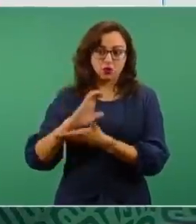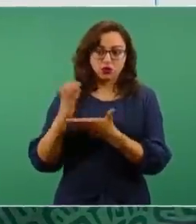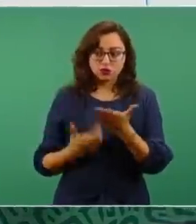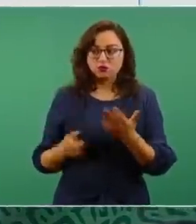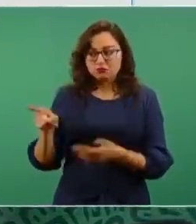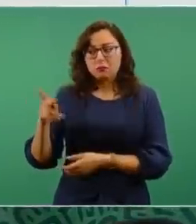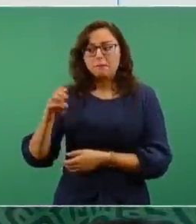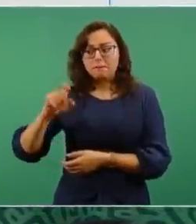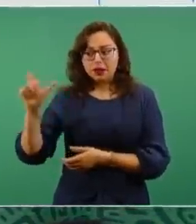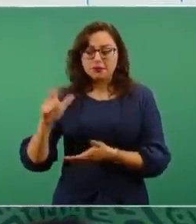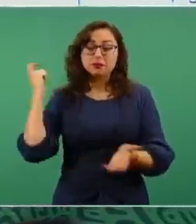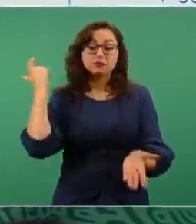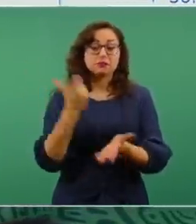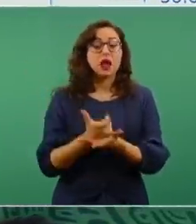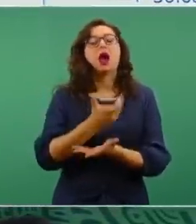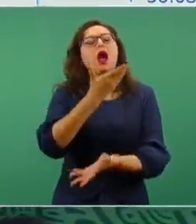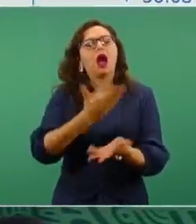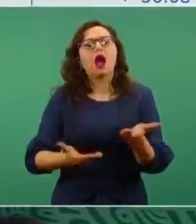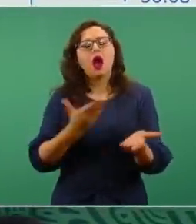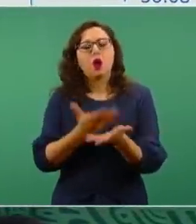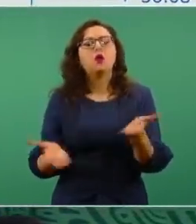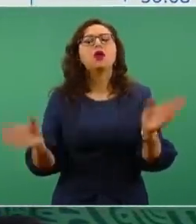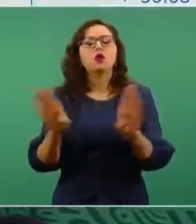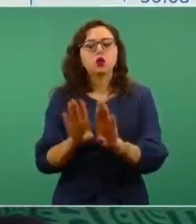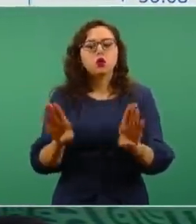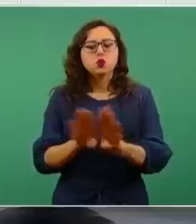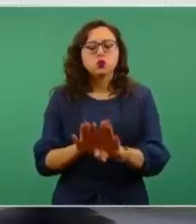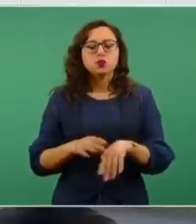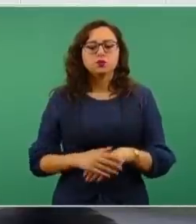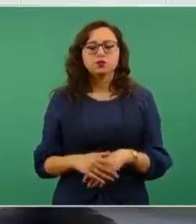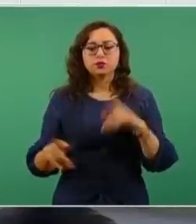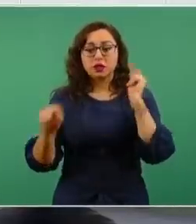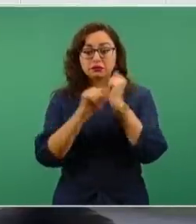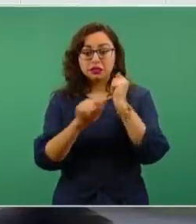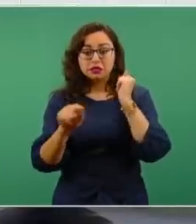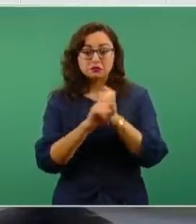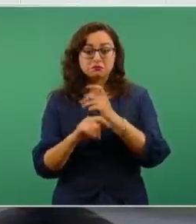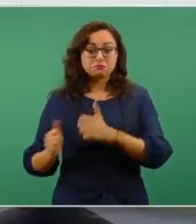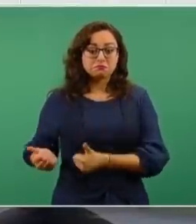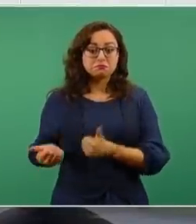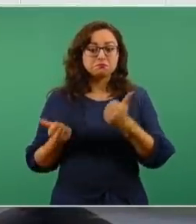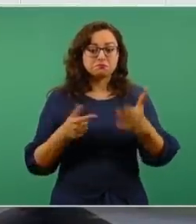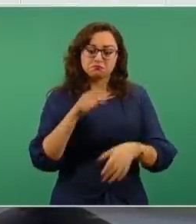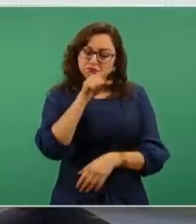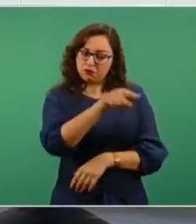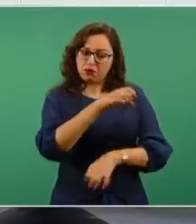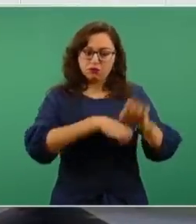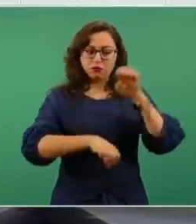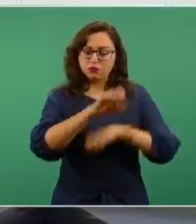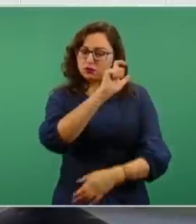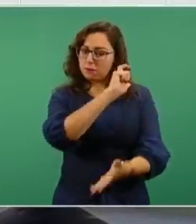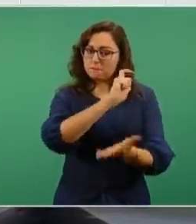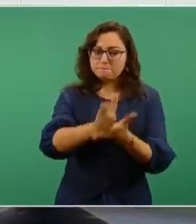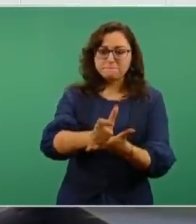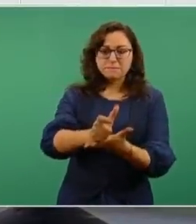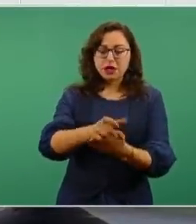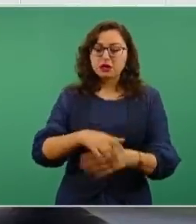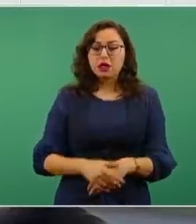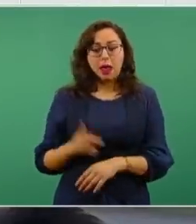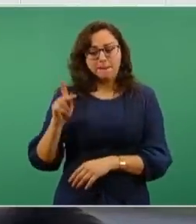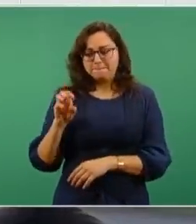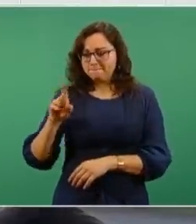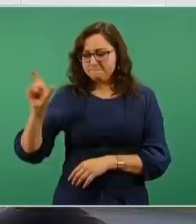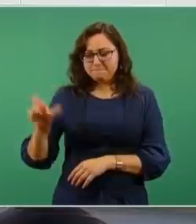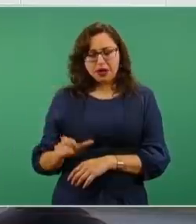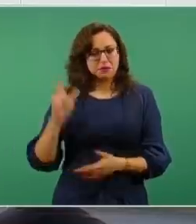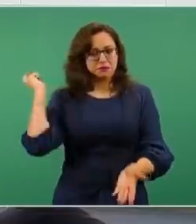ahora? El costo del transporte correrá por cuenta y cargo de Brasquenidesa, deja de ser una carga